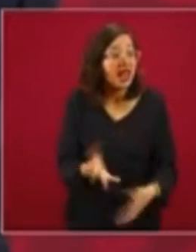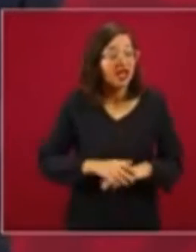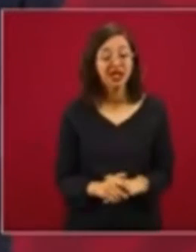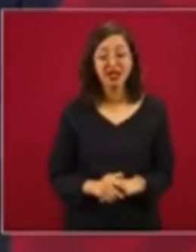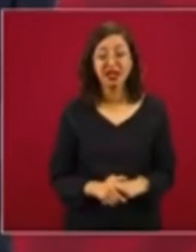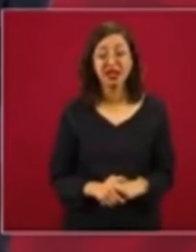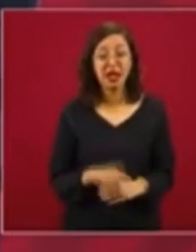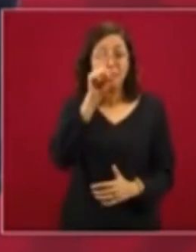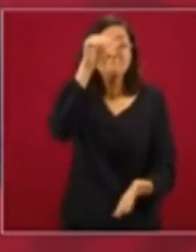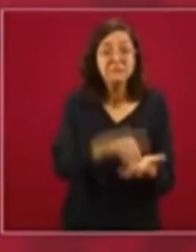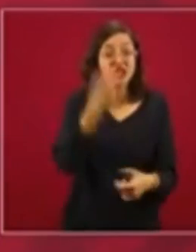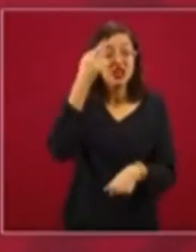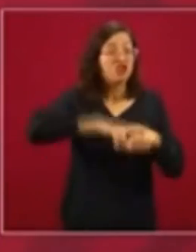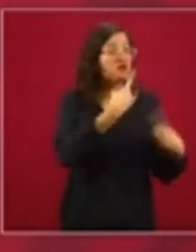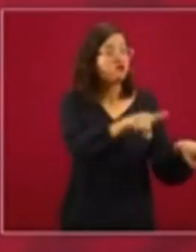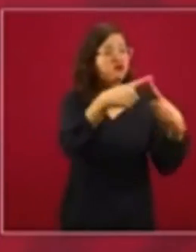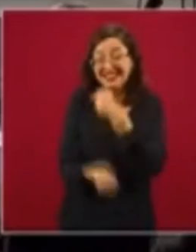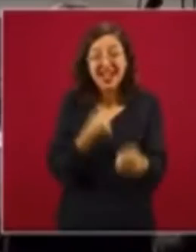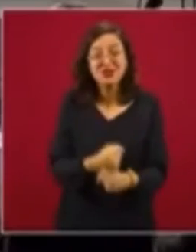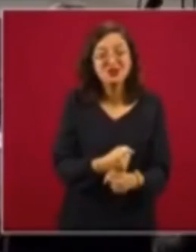mil direcciones.